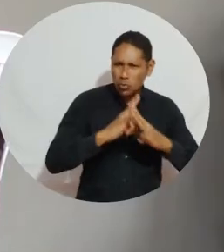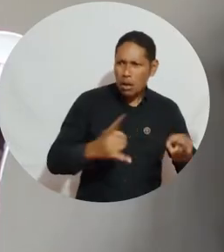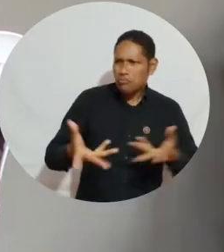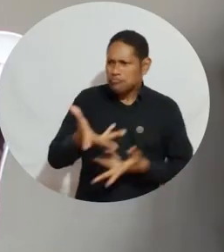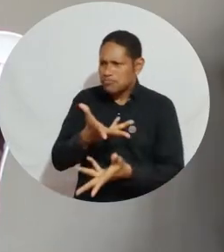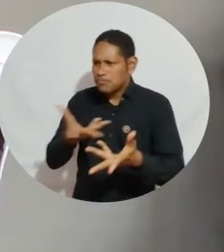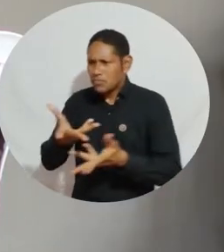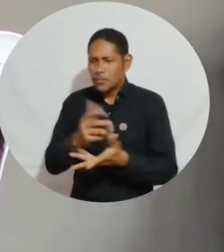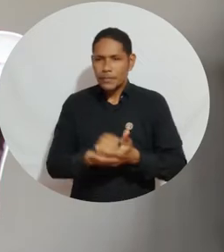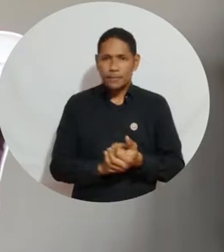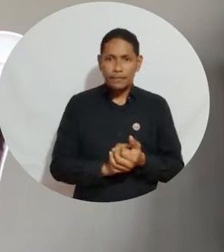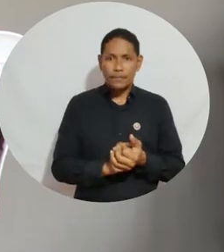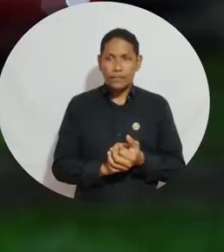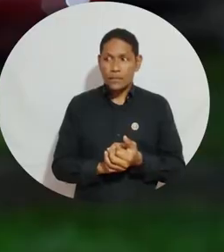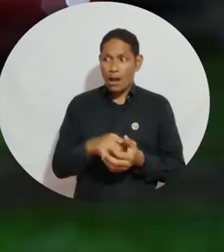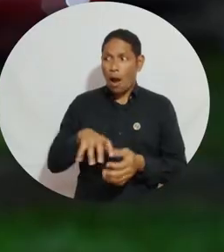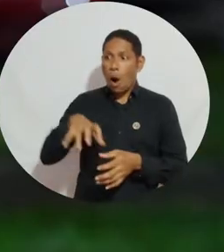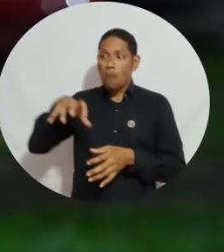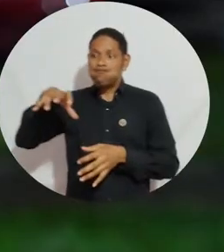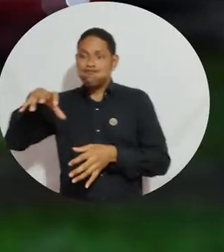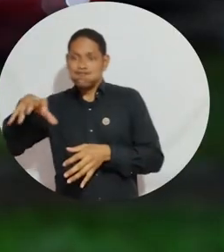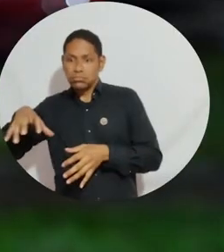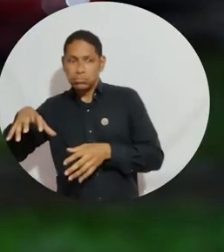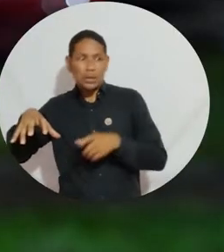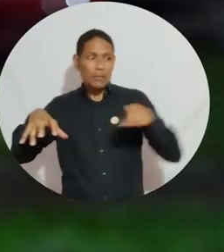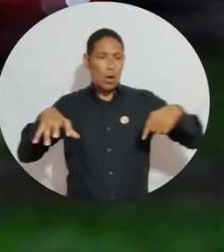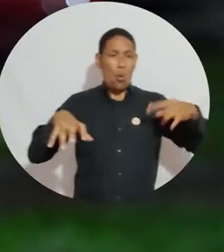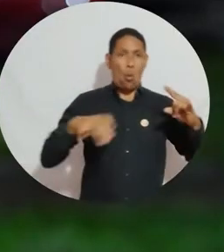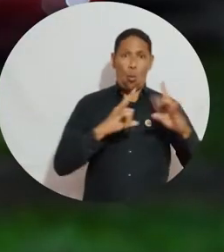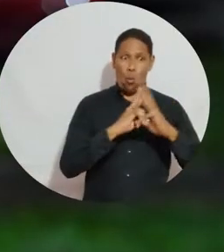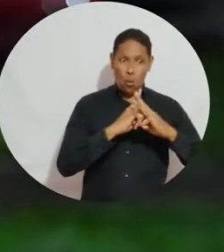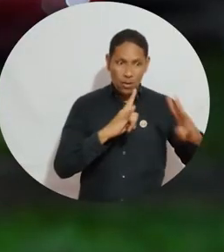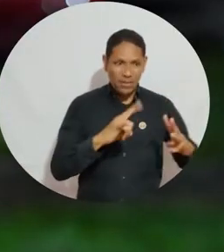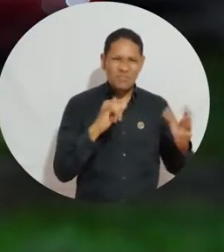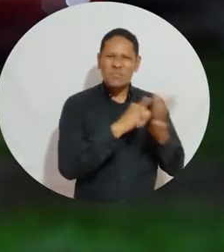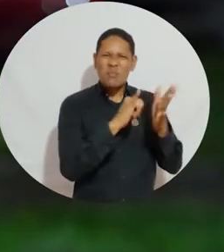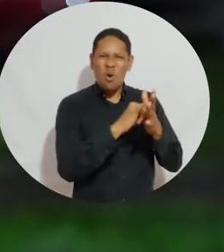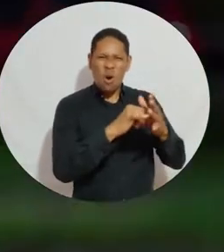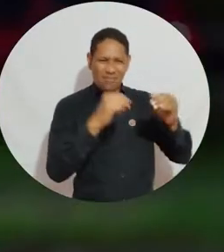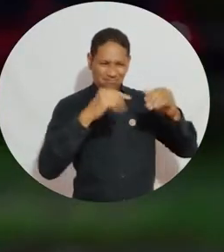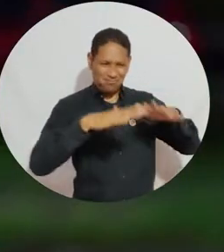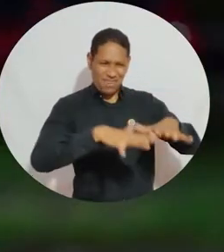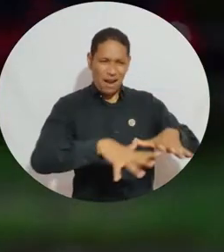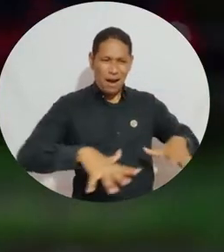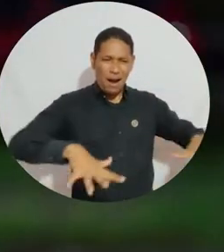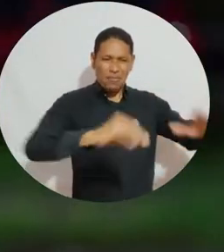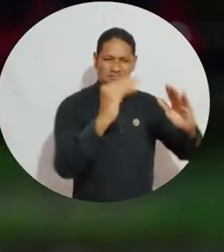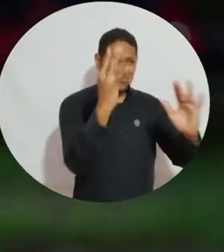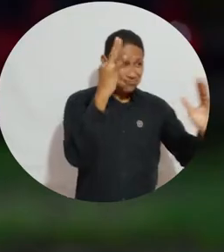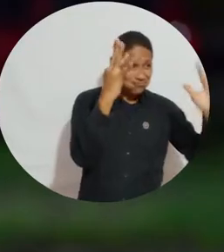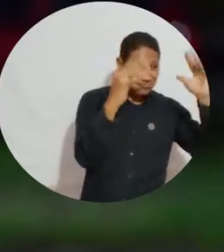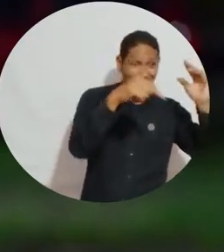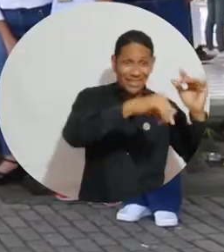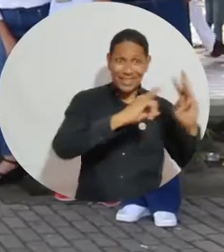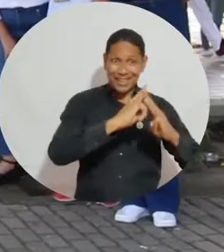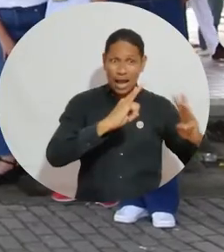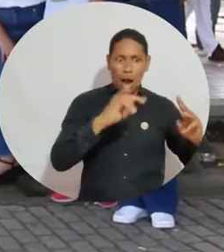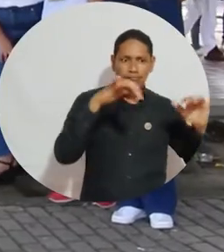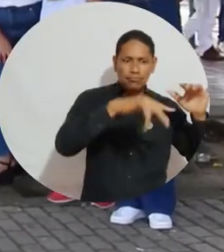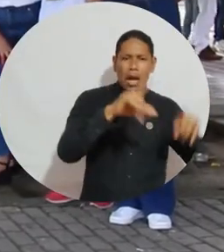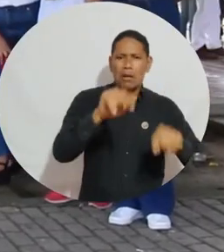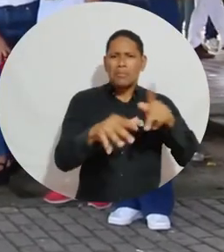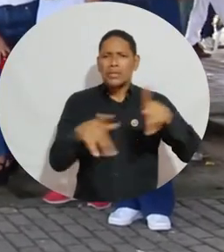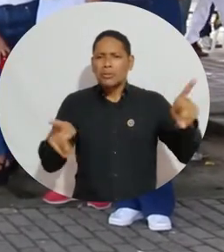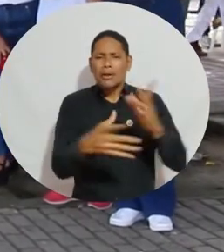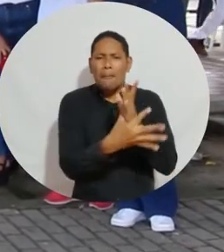y a la población vulnerable. Trasladamos consultorios jurídicos y centros de conciliación a las instalaciones de acá de la universidad, en la parte de la plazoleta central.